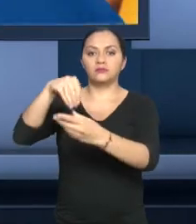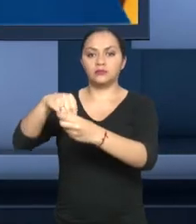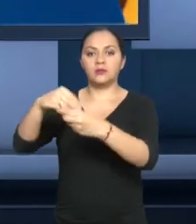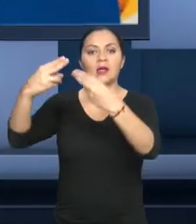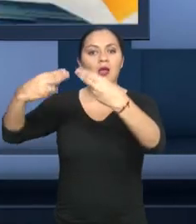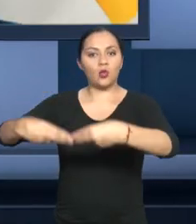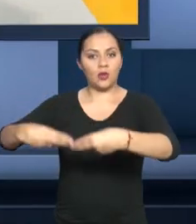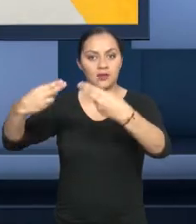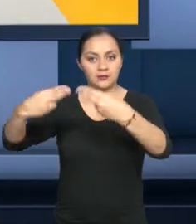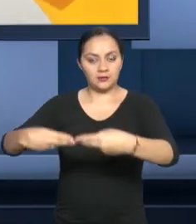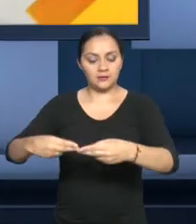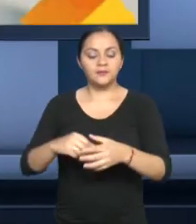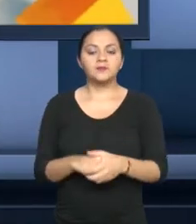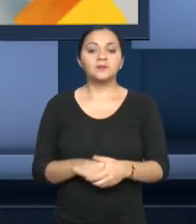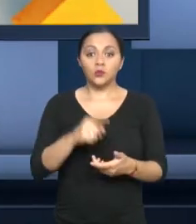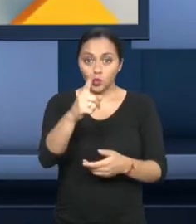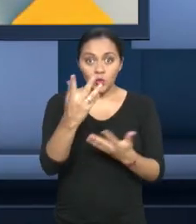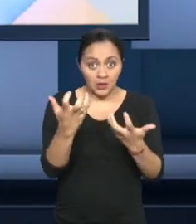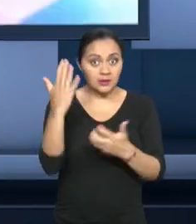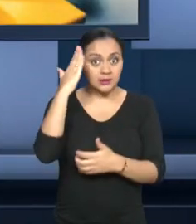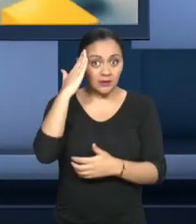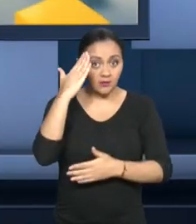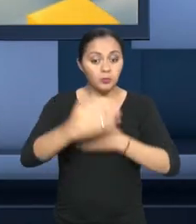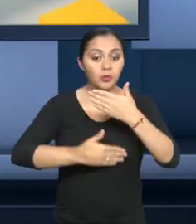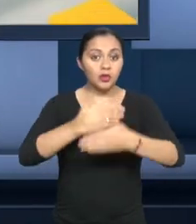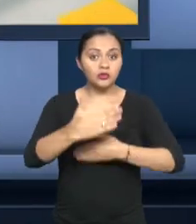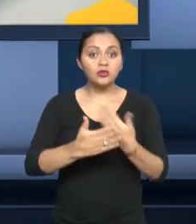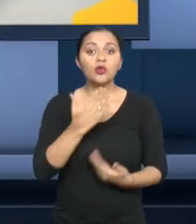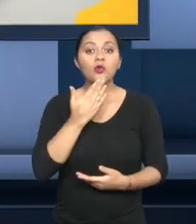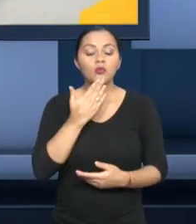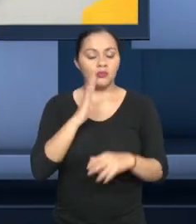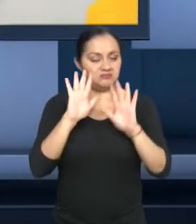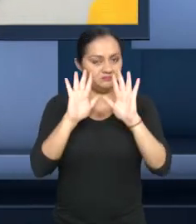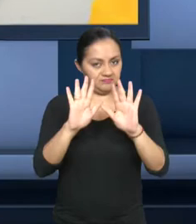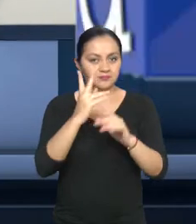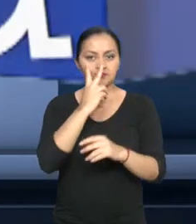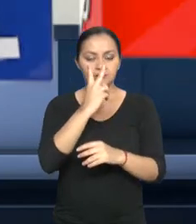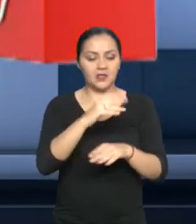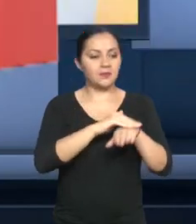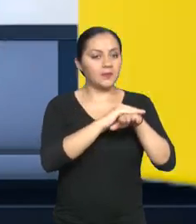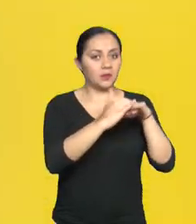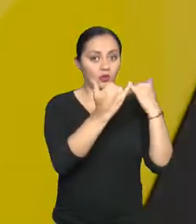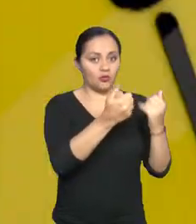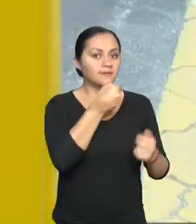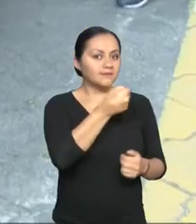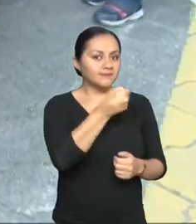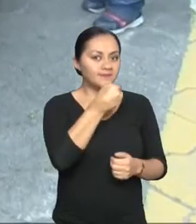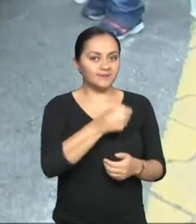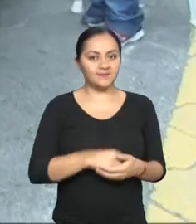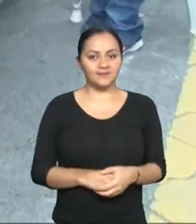Si usted está interesado en conocer cuál es el procedimiento, lo invitamos a compartir con el invitado del día de hoy.